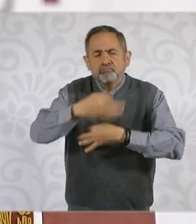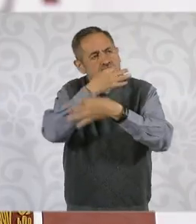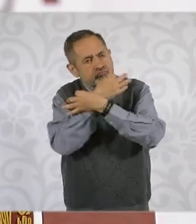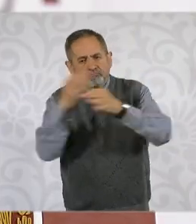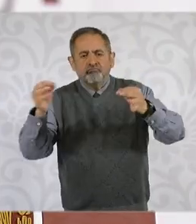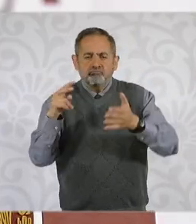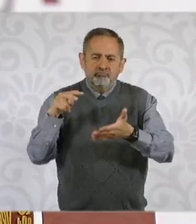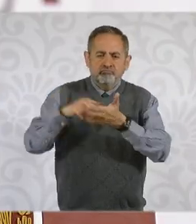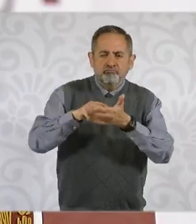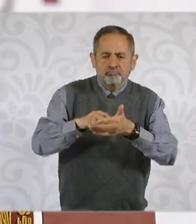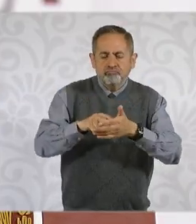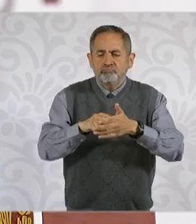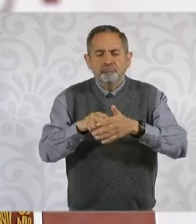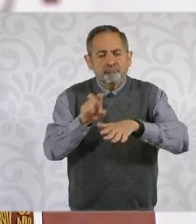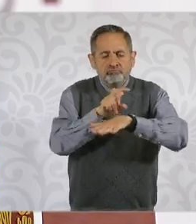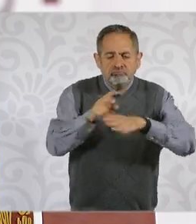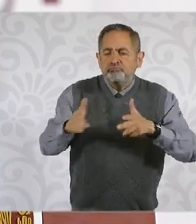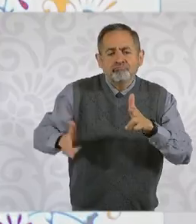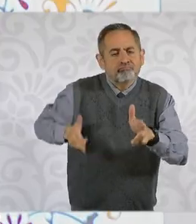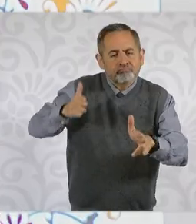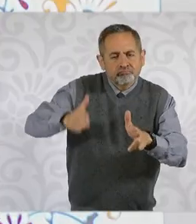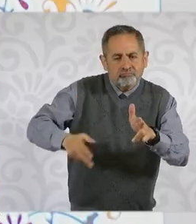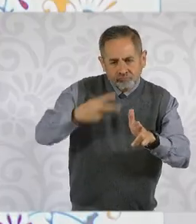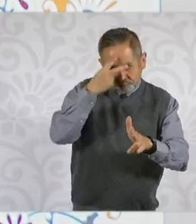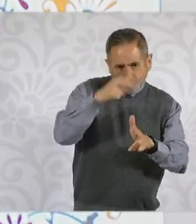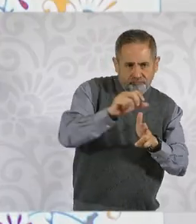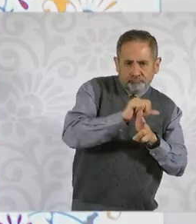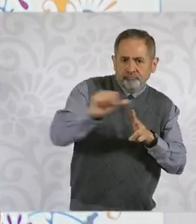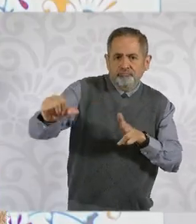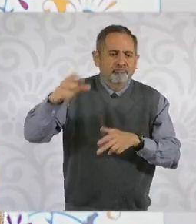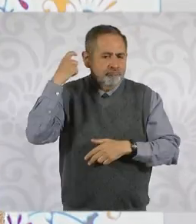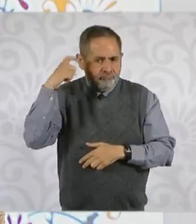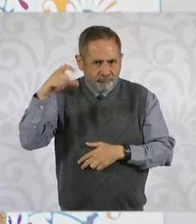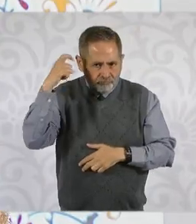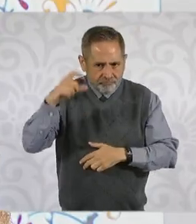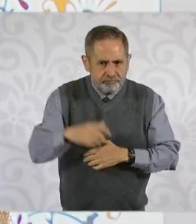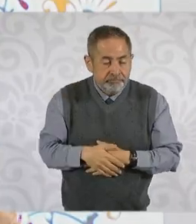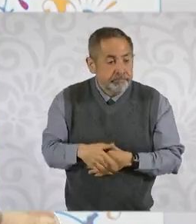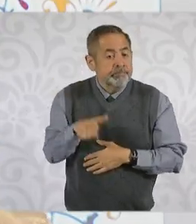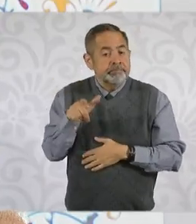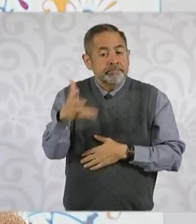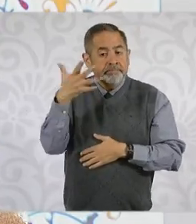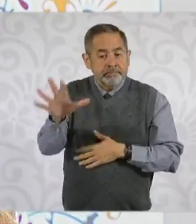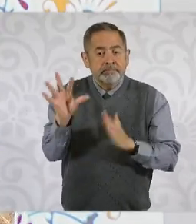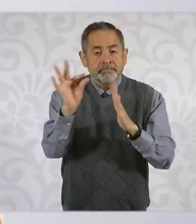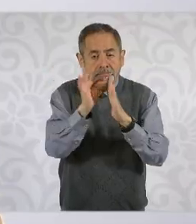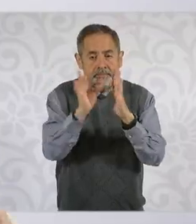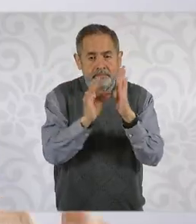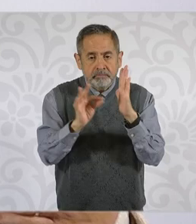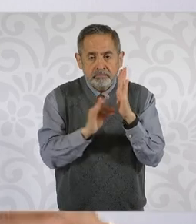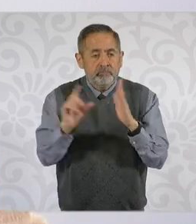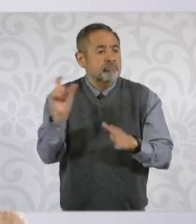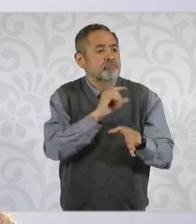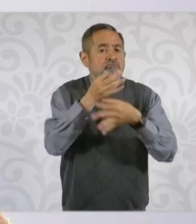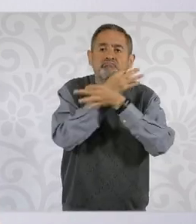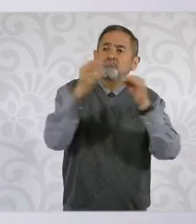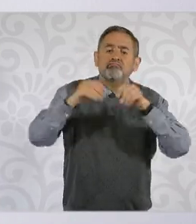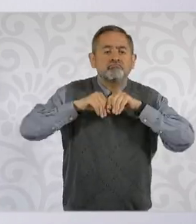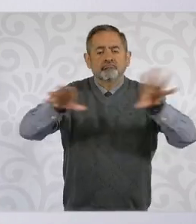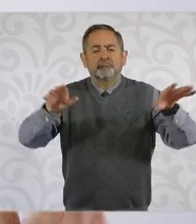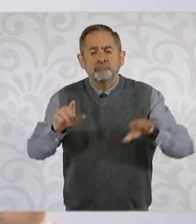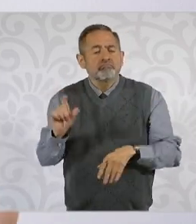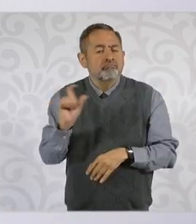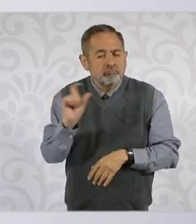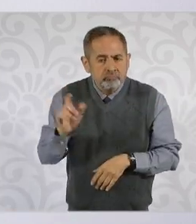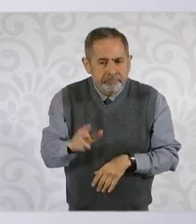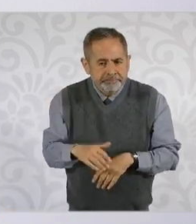del Tren México-Querétaro. Y en cada uno hacemos 10 compromisos. ¿Cuándo los vamos a hacer públicos? Una vez que tengamos